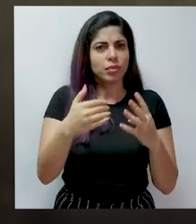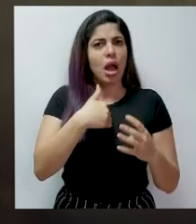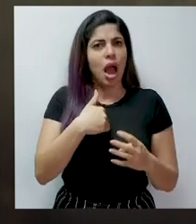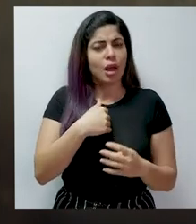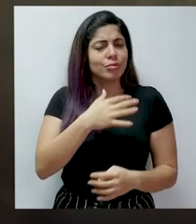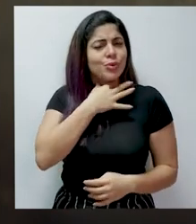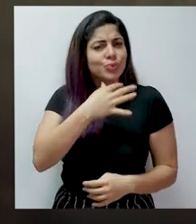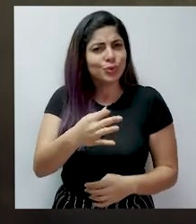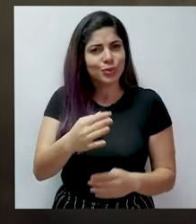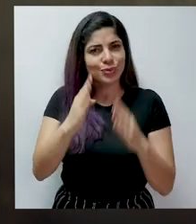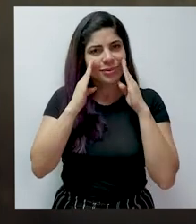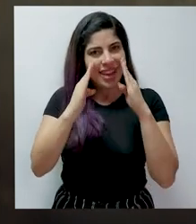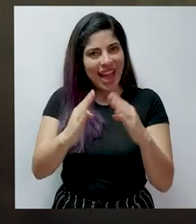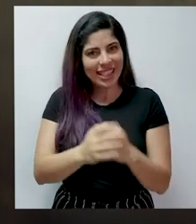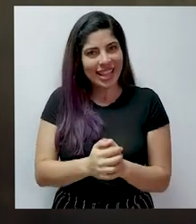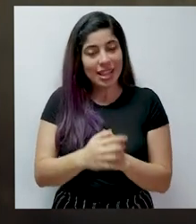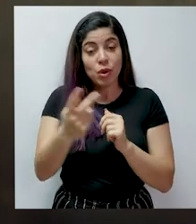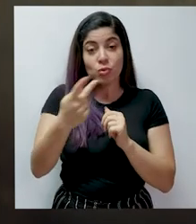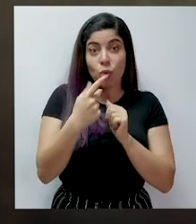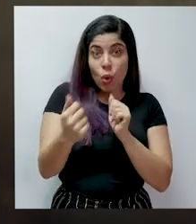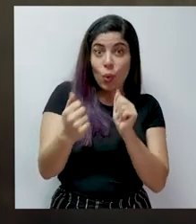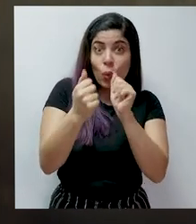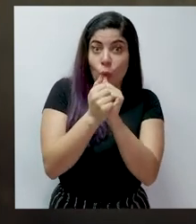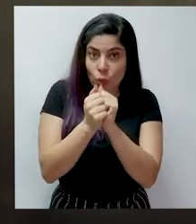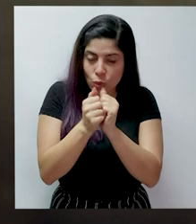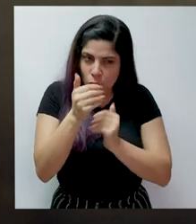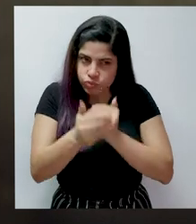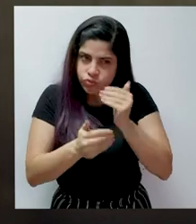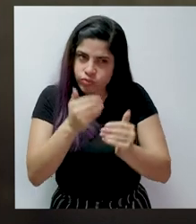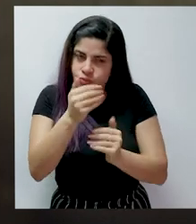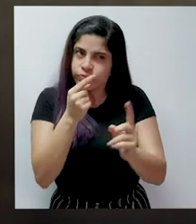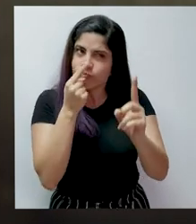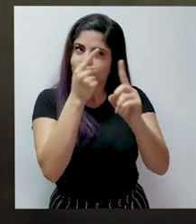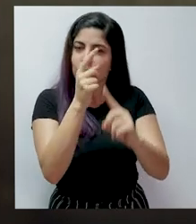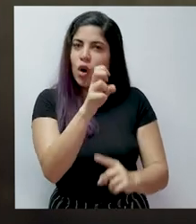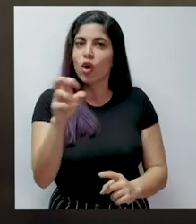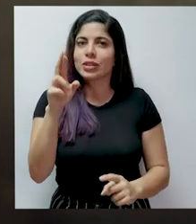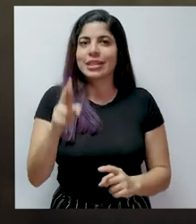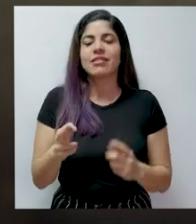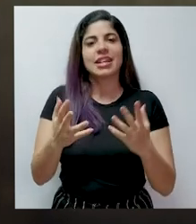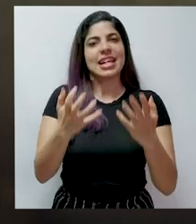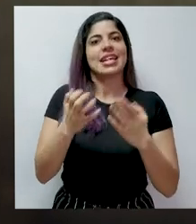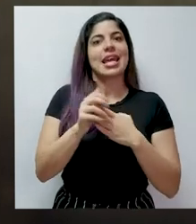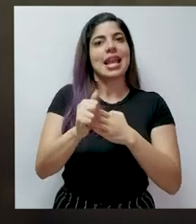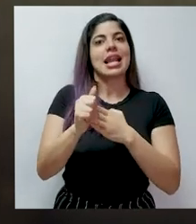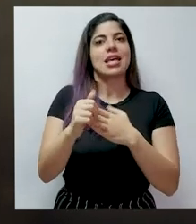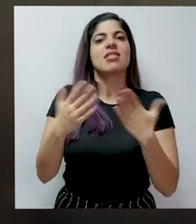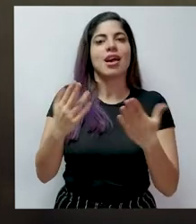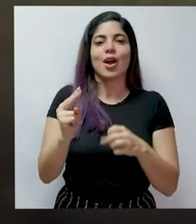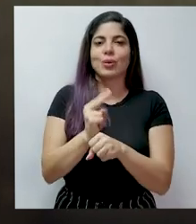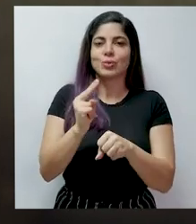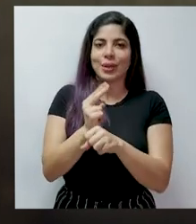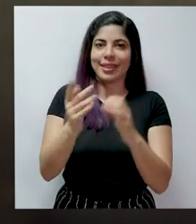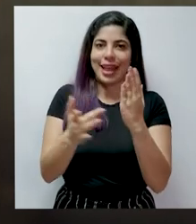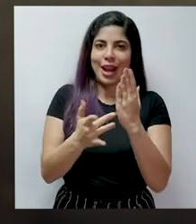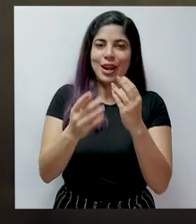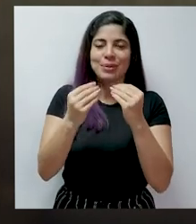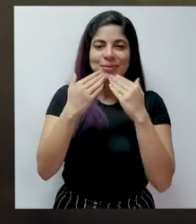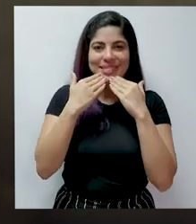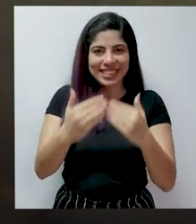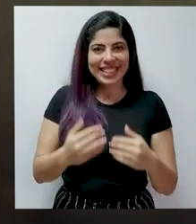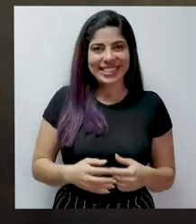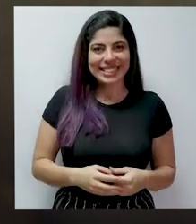disponibles y con todo gusto le atenderemos, para juntos avanzar hacia una Costa Rica que quiere ser líder en el uso de la tecnología.